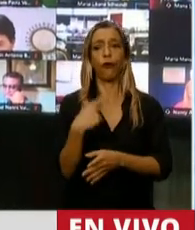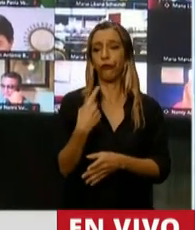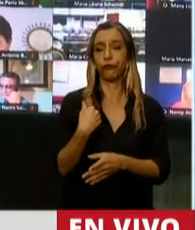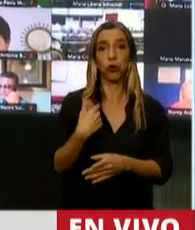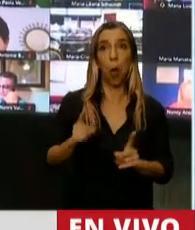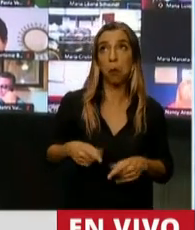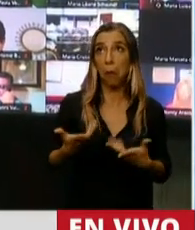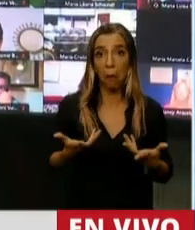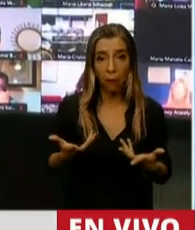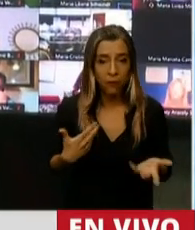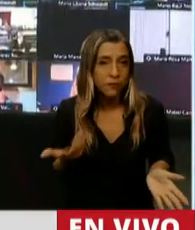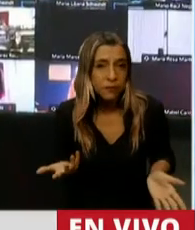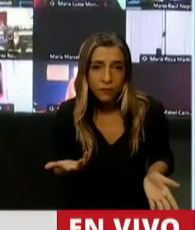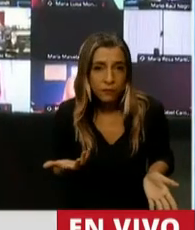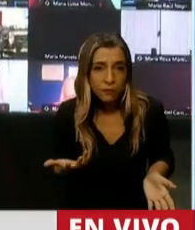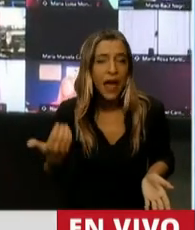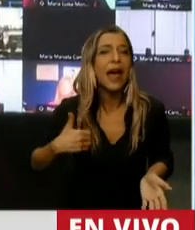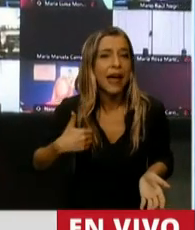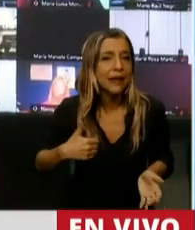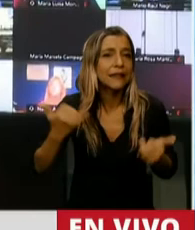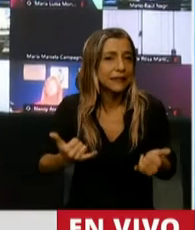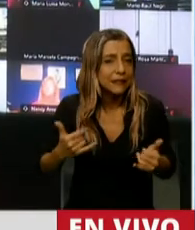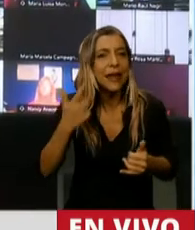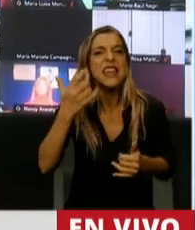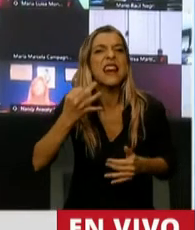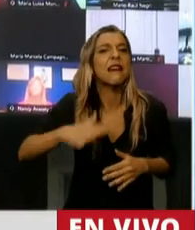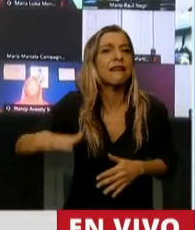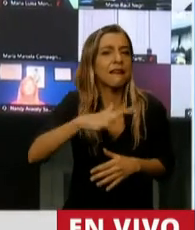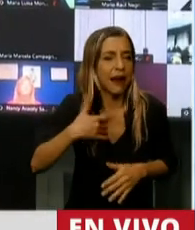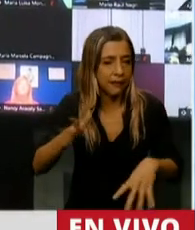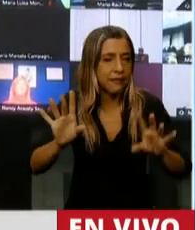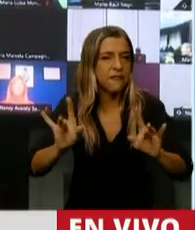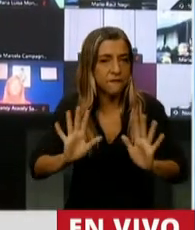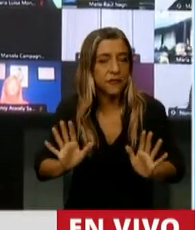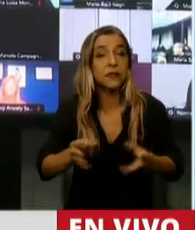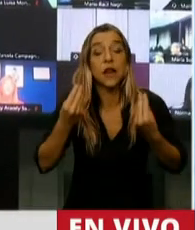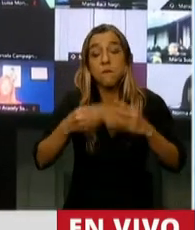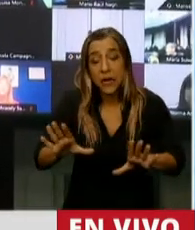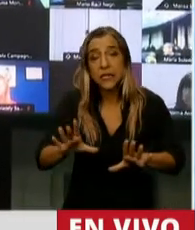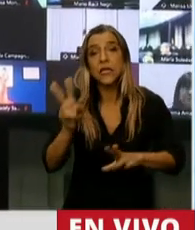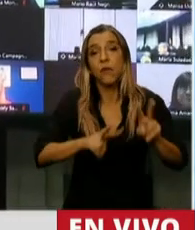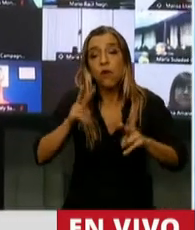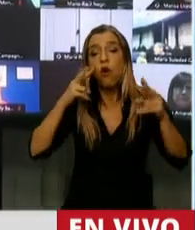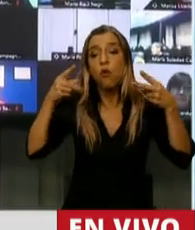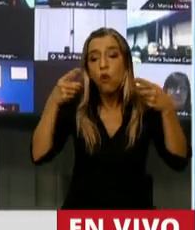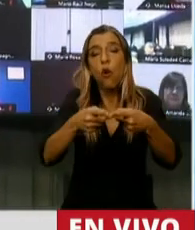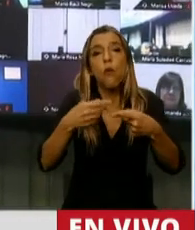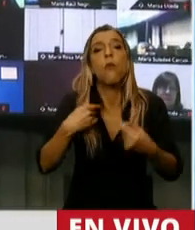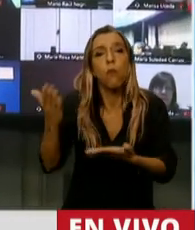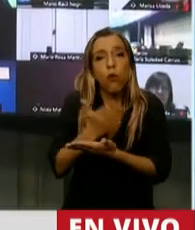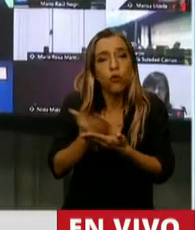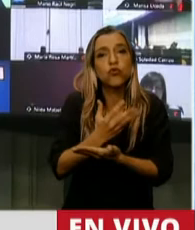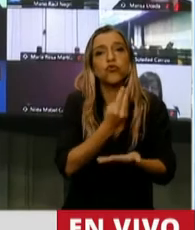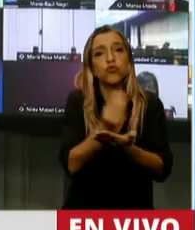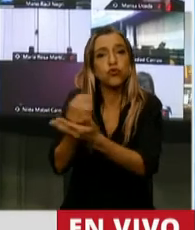La realidad de la Argentina es más compleja. Empezamos marcando un rumbo que era del camino de la producción y el empleo, las bajas de las